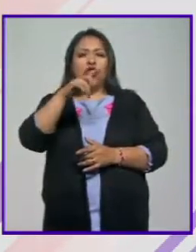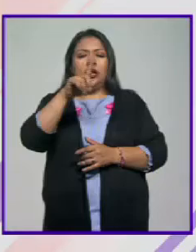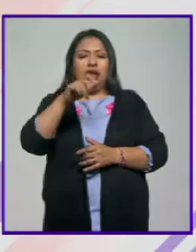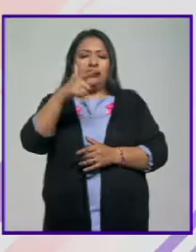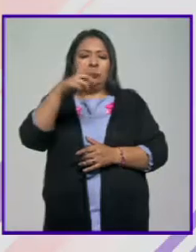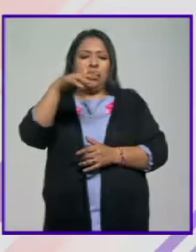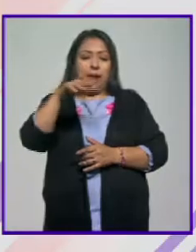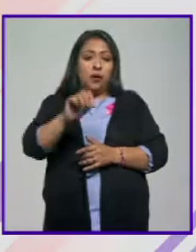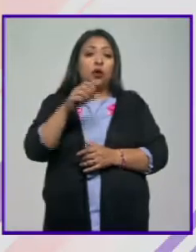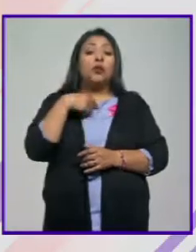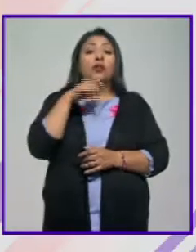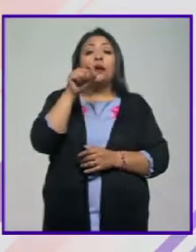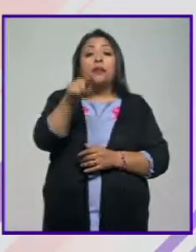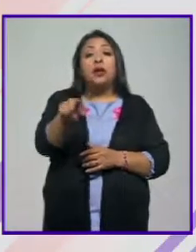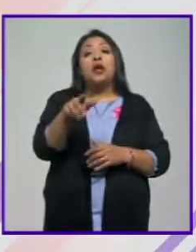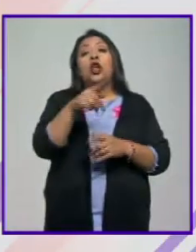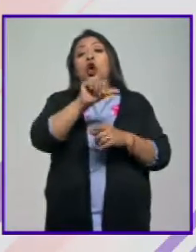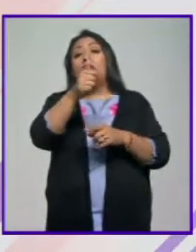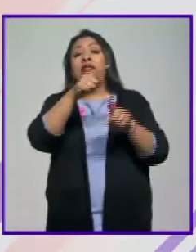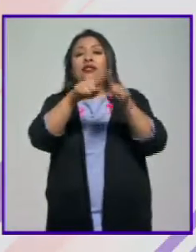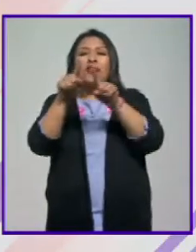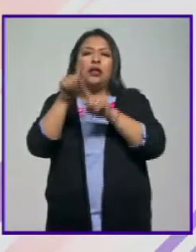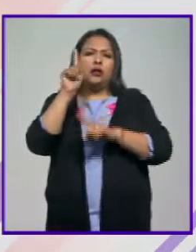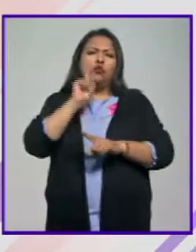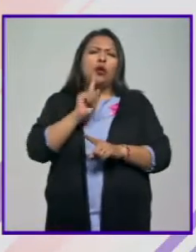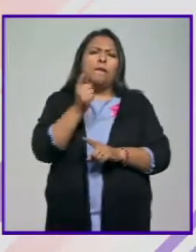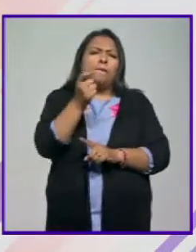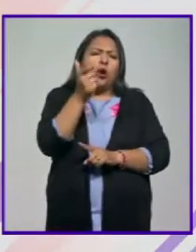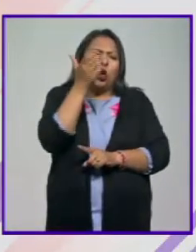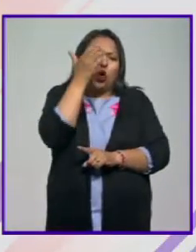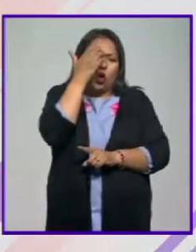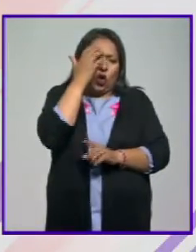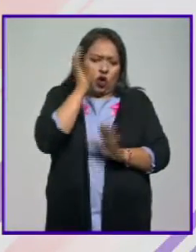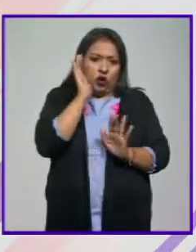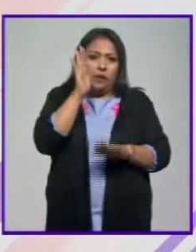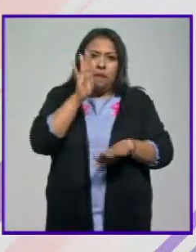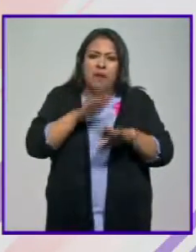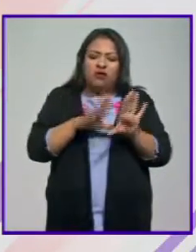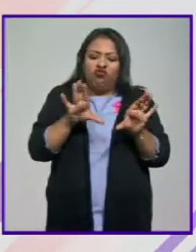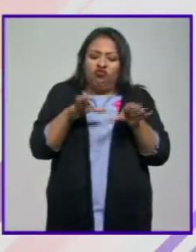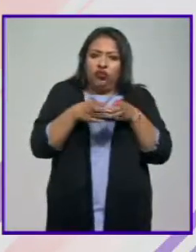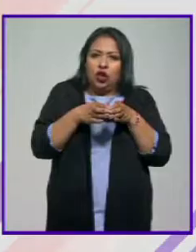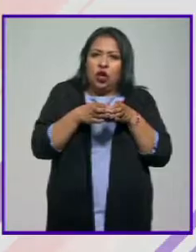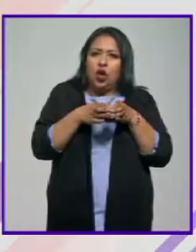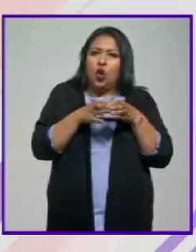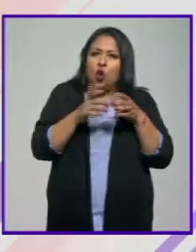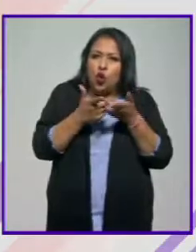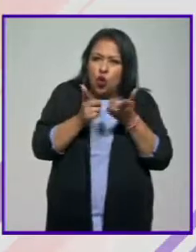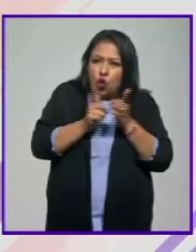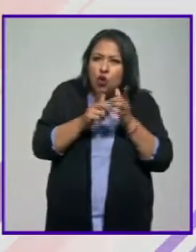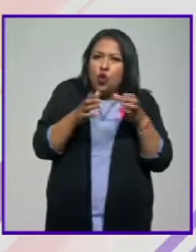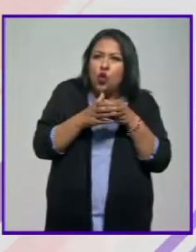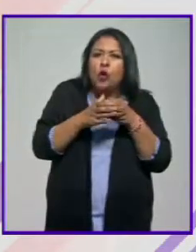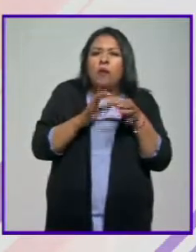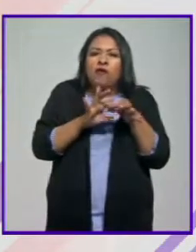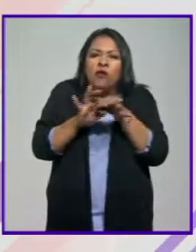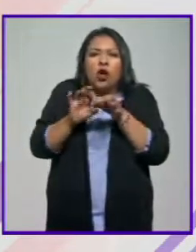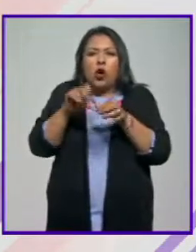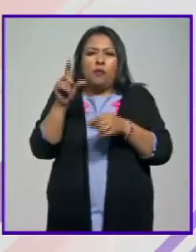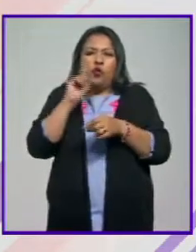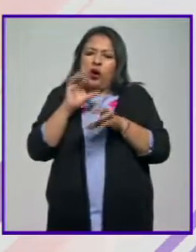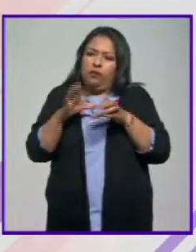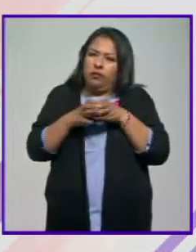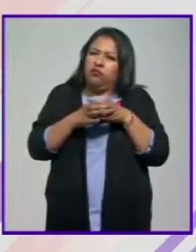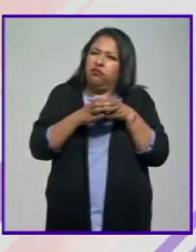sino también de otras mujeres menos conocidas, más colectivas, digamos, que actuaron junto con otras,